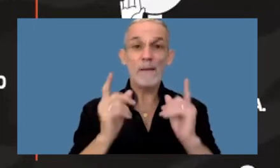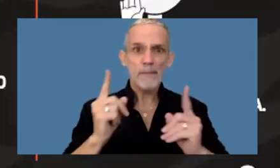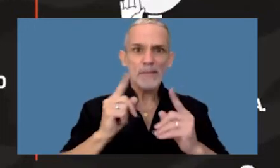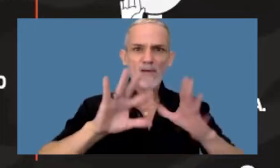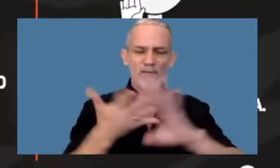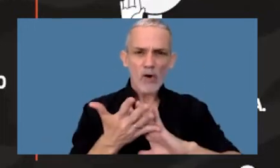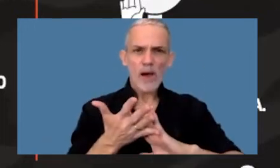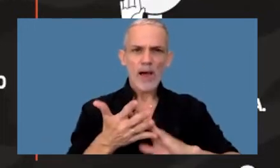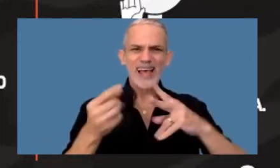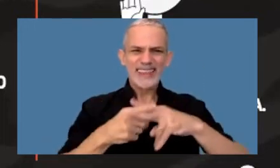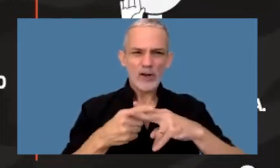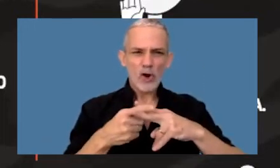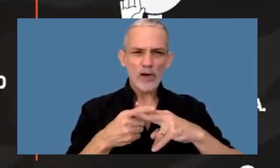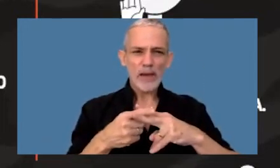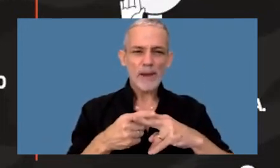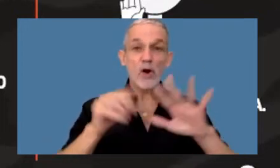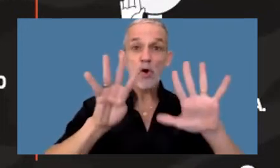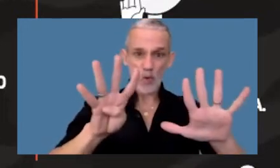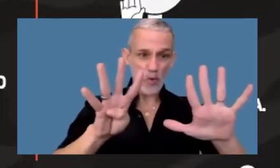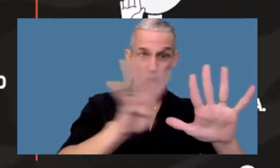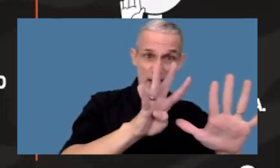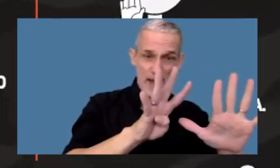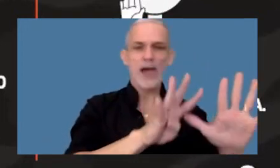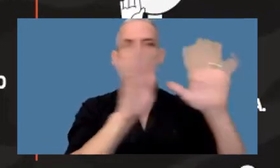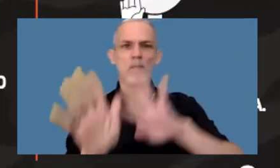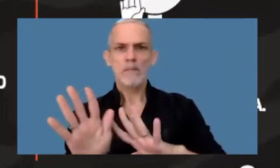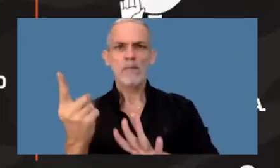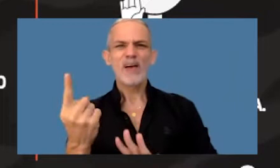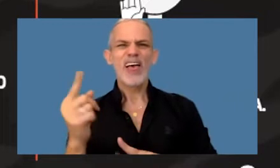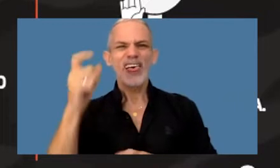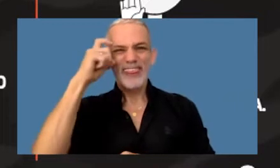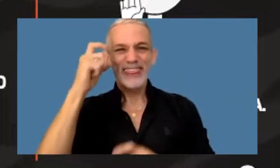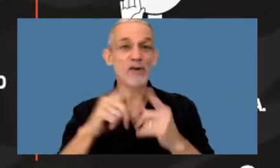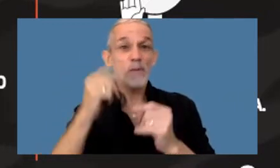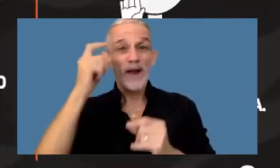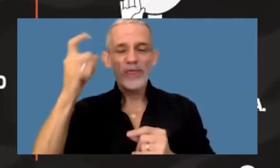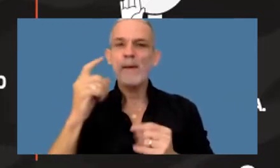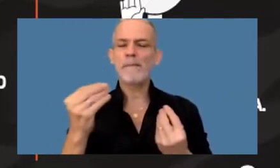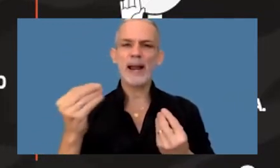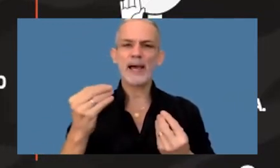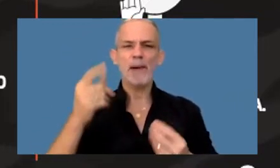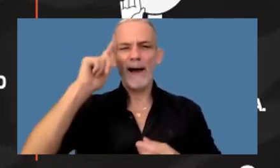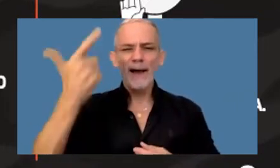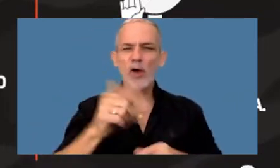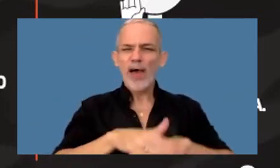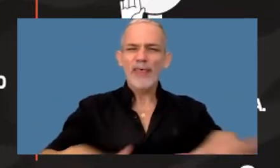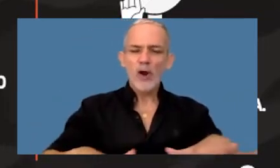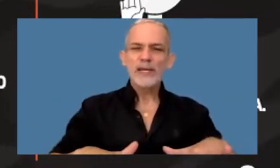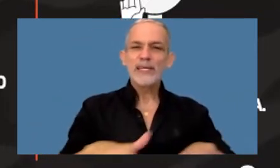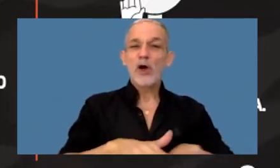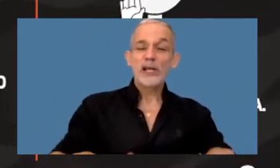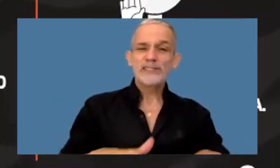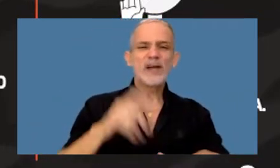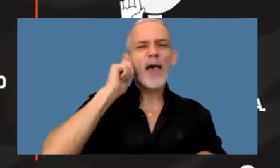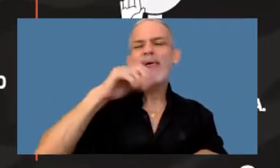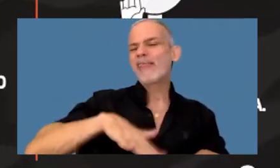metodologías que se emplean para cualquiera de los nueve puntos anteriores se utilizan para afectar la inocencia de los niños de los chicos de